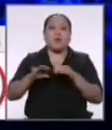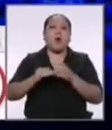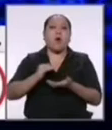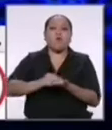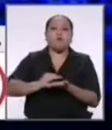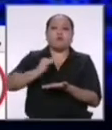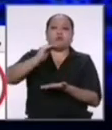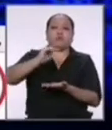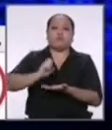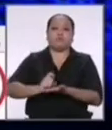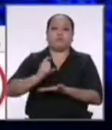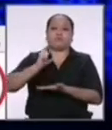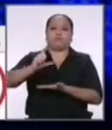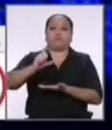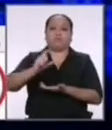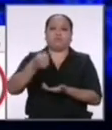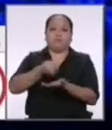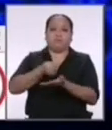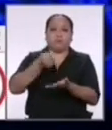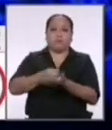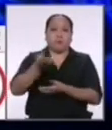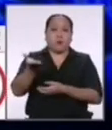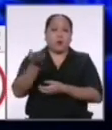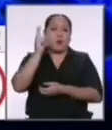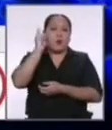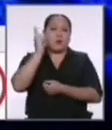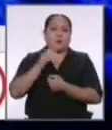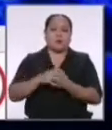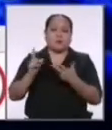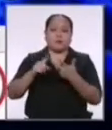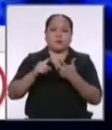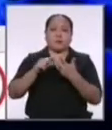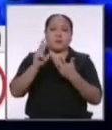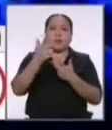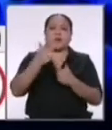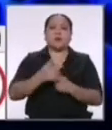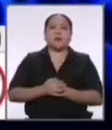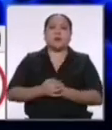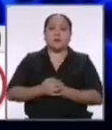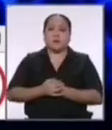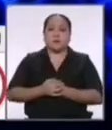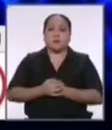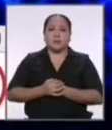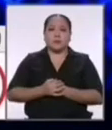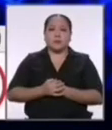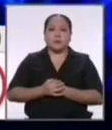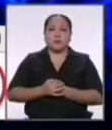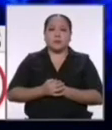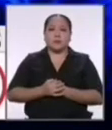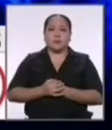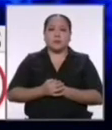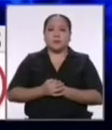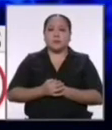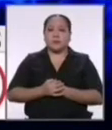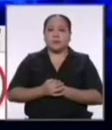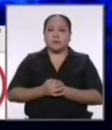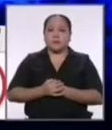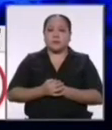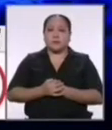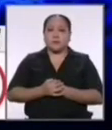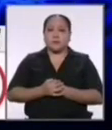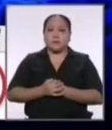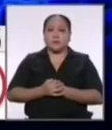sueldo a los maestros y tercero vamos a rescatar a la